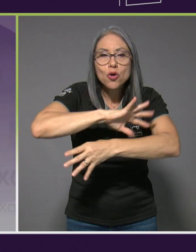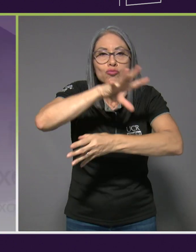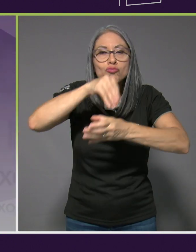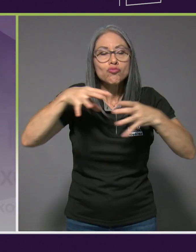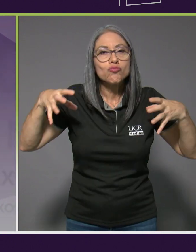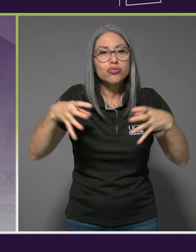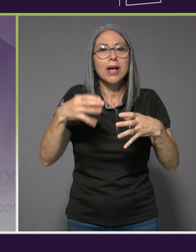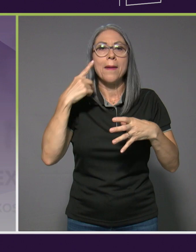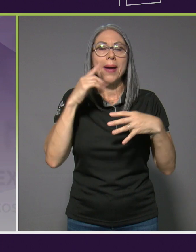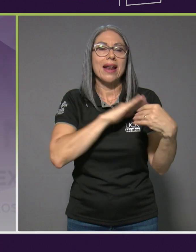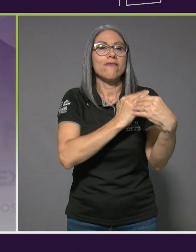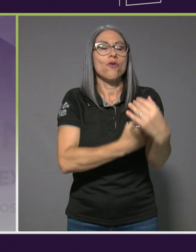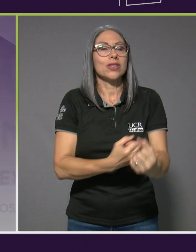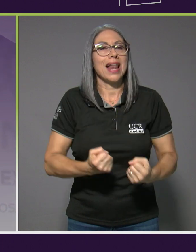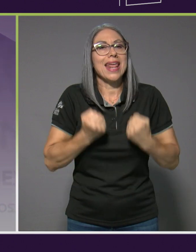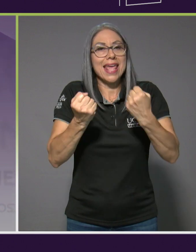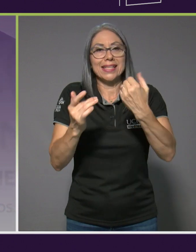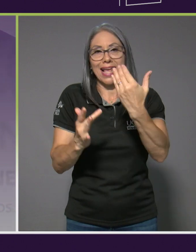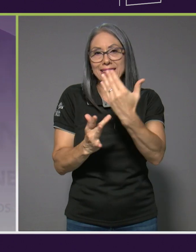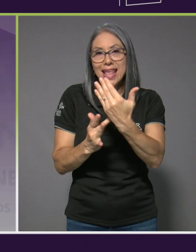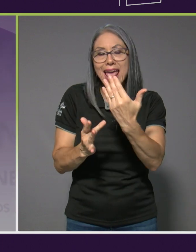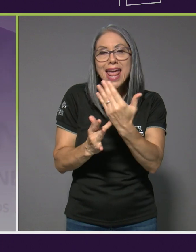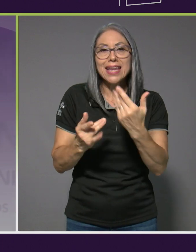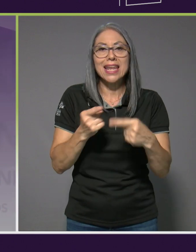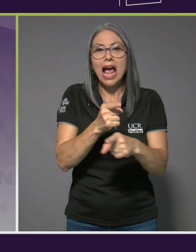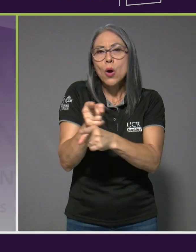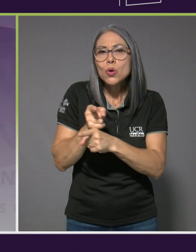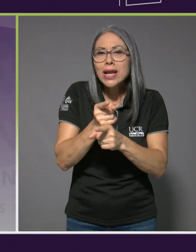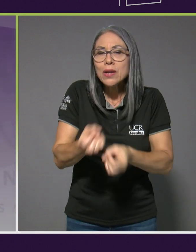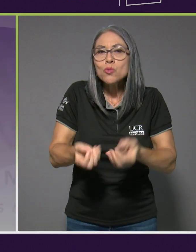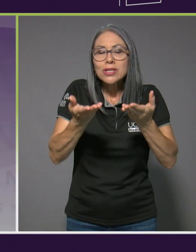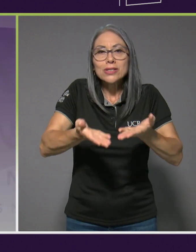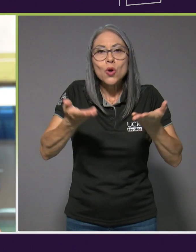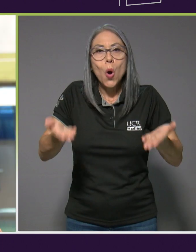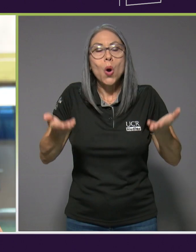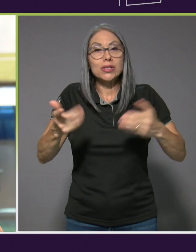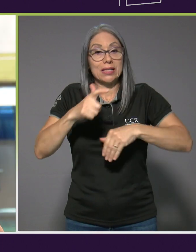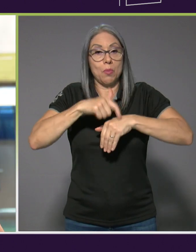y para técnica y corregir un montón de cosas, salidas.